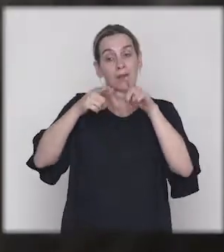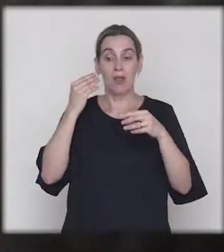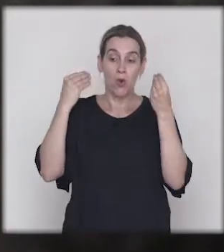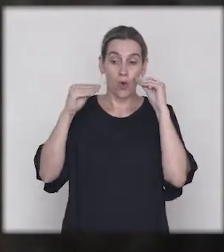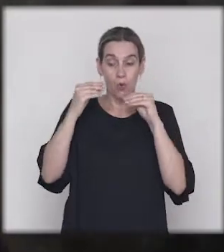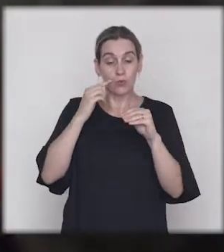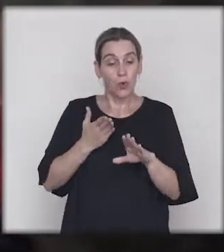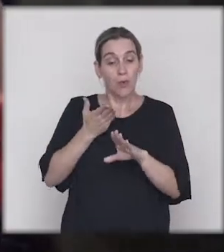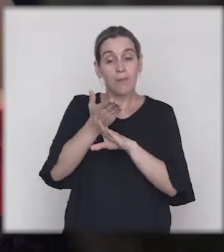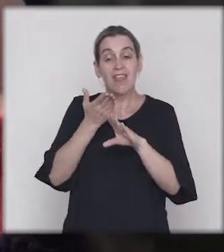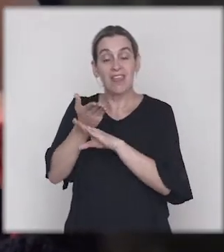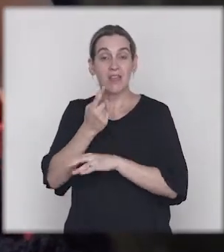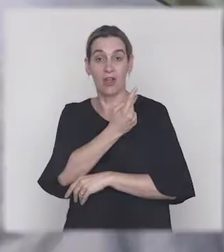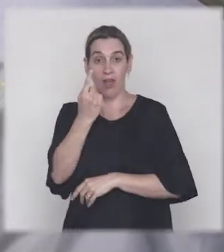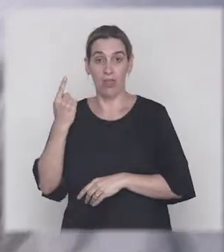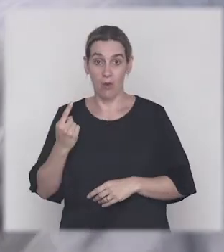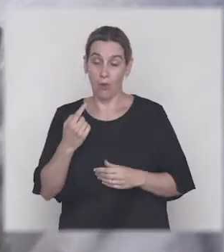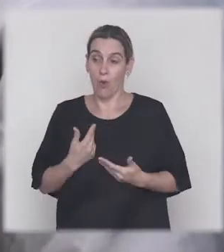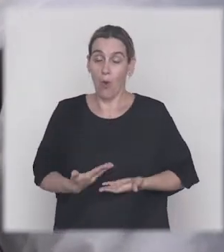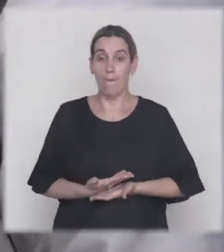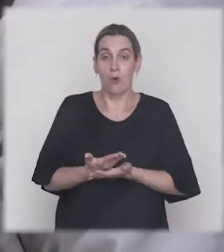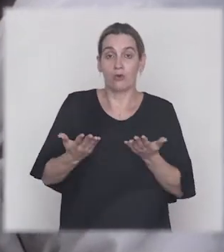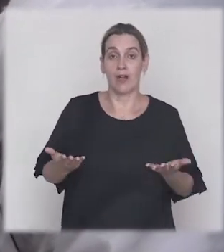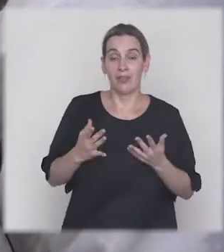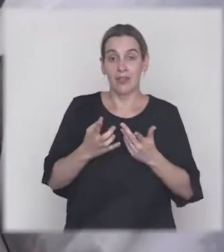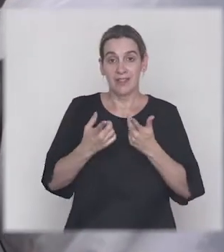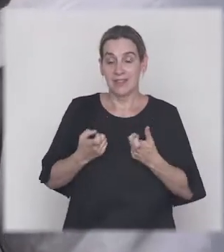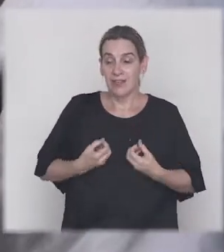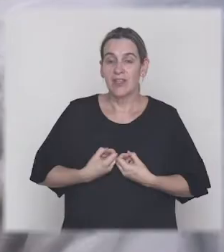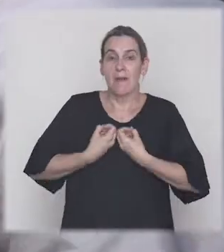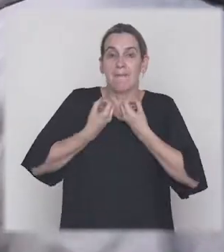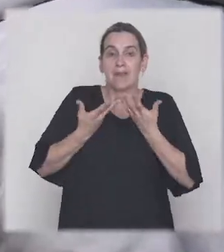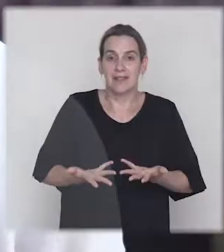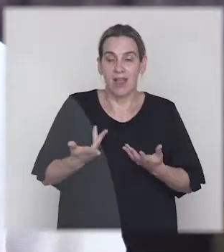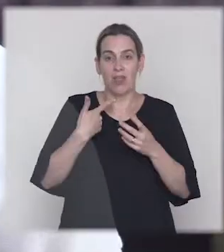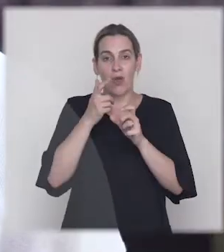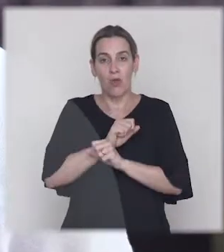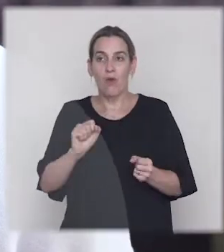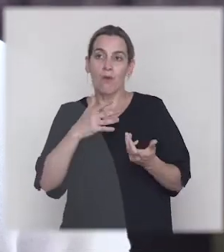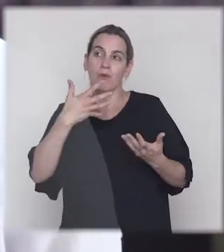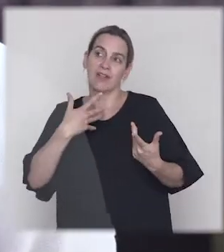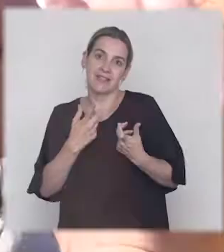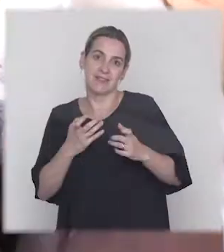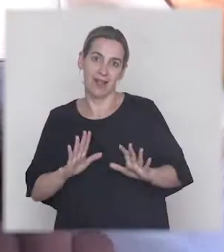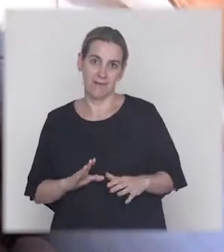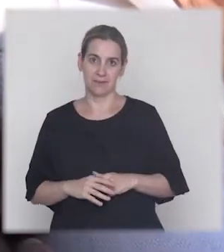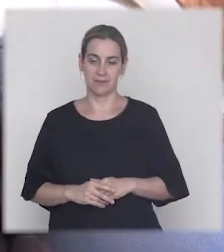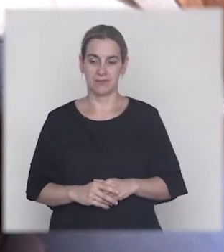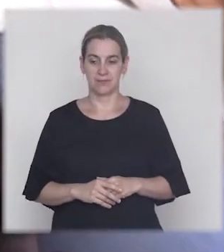adolescentes fueron también mostrando y expresando como inquietudes de ellos.